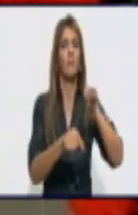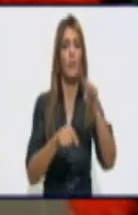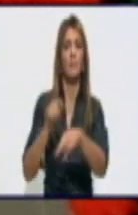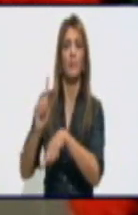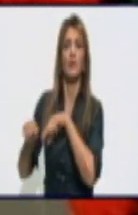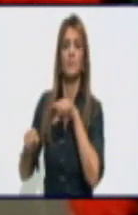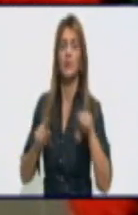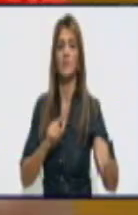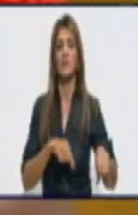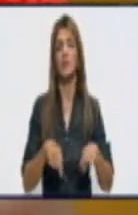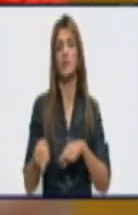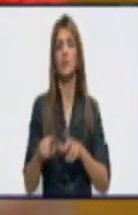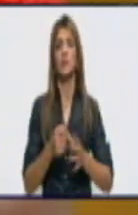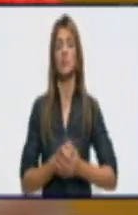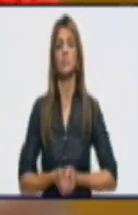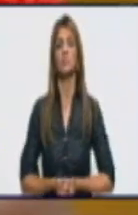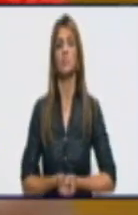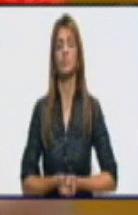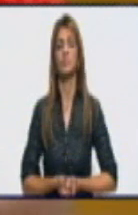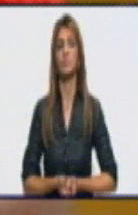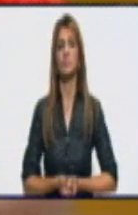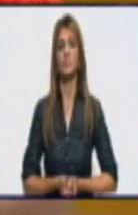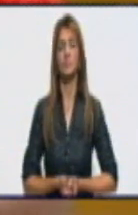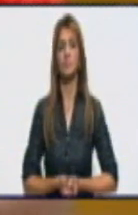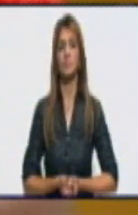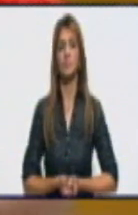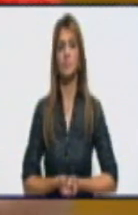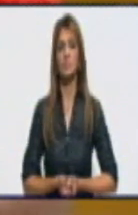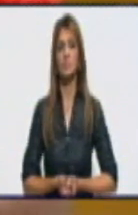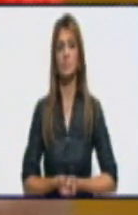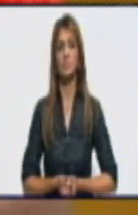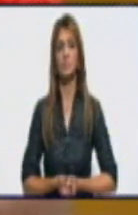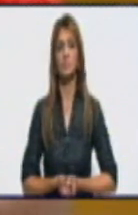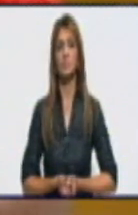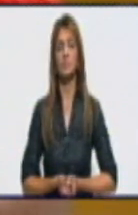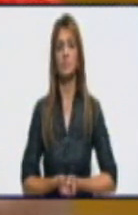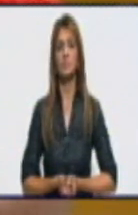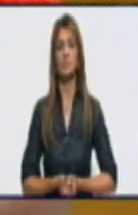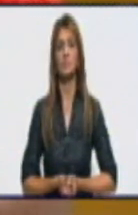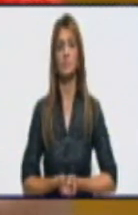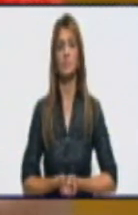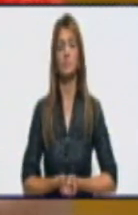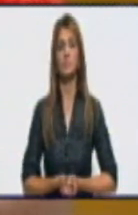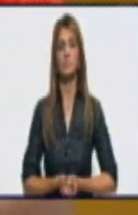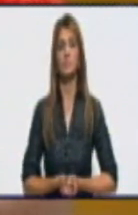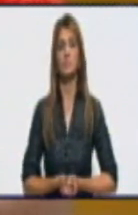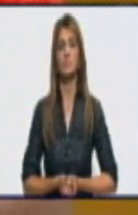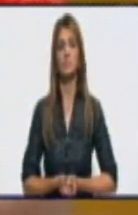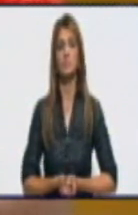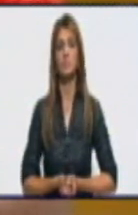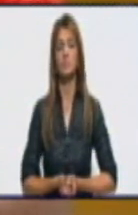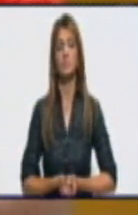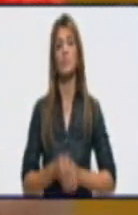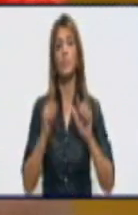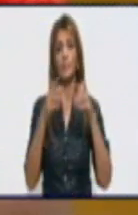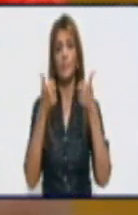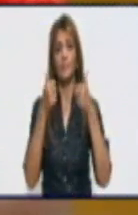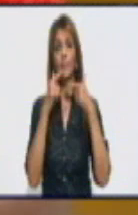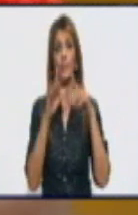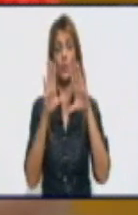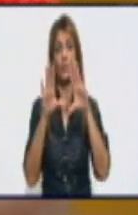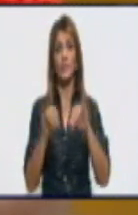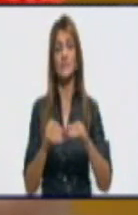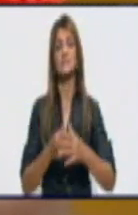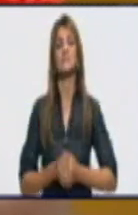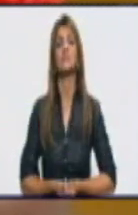exactamente. Hay personas sospechosas o positivas a la enfermedad dengue que tampoco se ha acabado. ¿Verdad? Como bien tú decías, la etapa